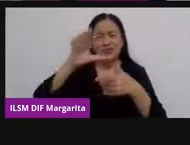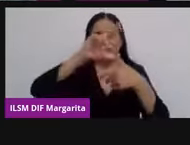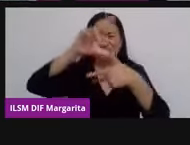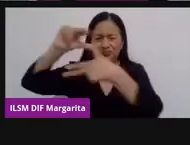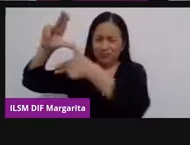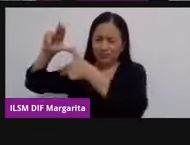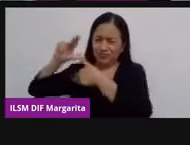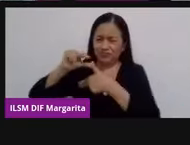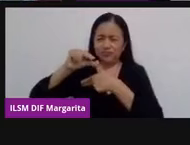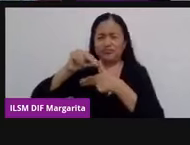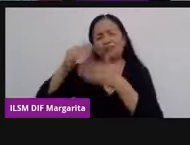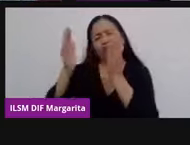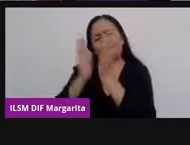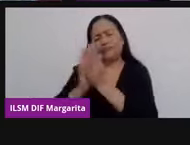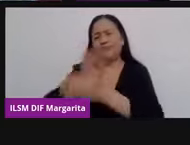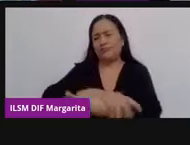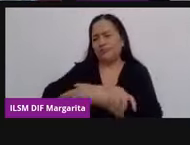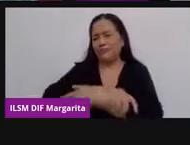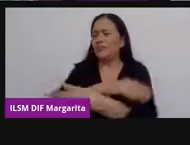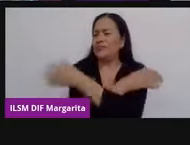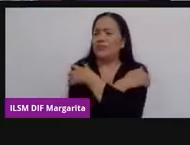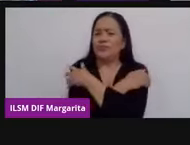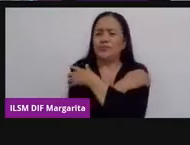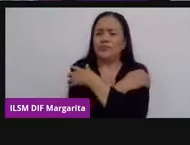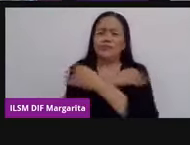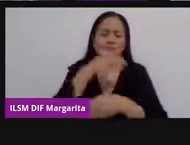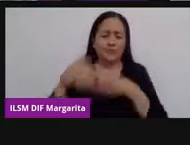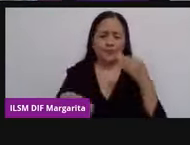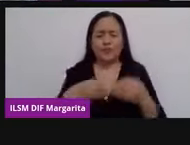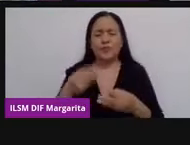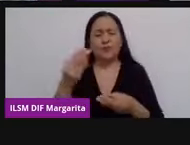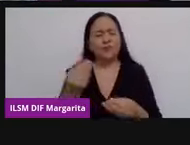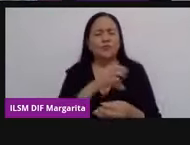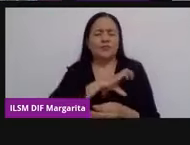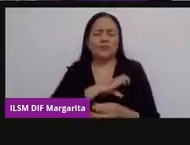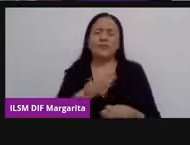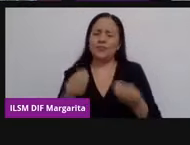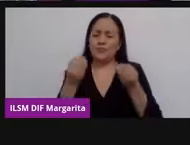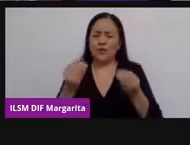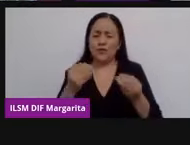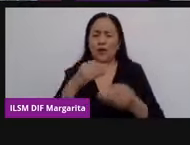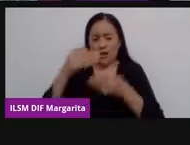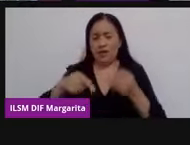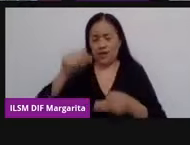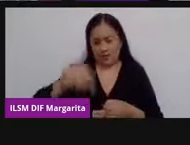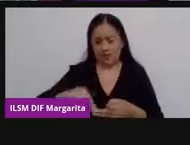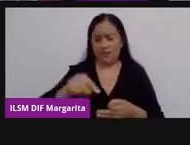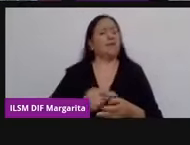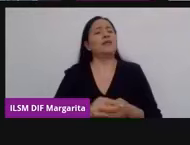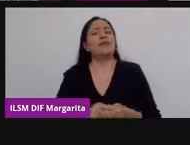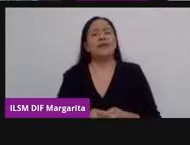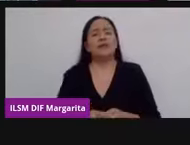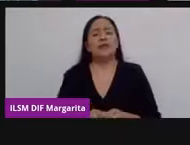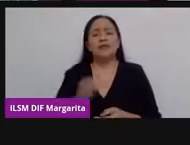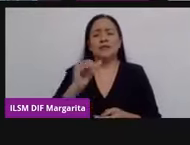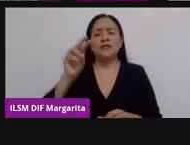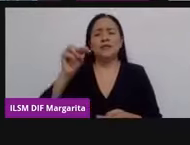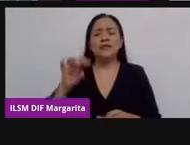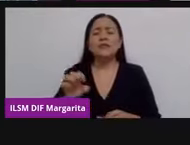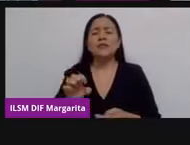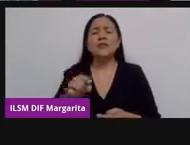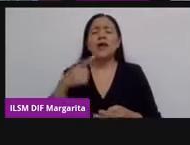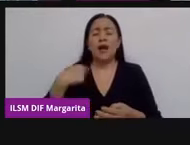Les mandamos un fuerte abrazo desde aquí, con muchísimo, muchísimo cariño de parte del Tribunal Electoral de la Ciudad de México. Agradecemos profunda,